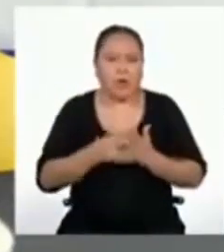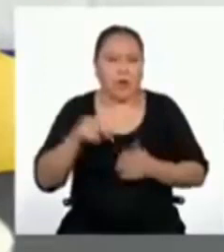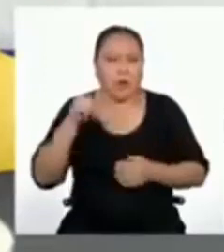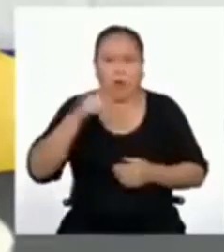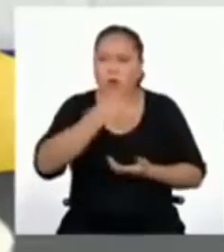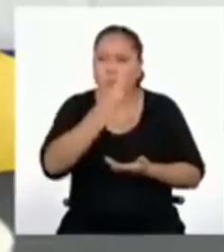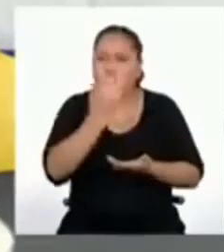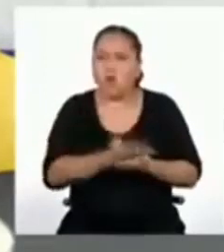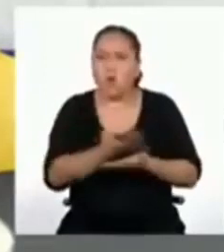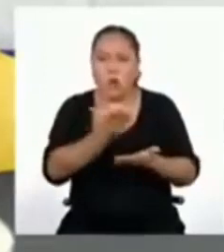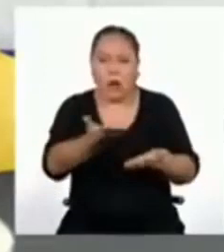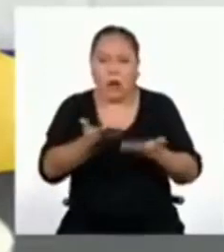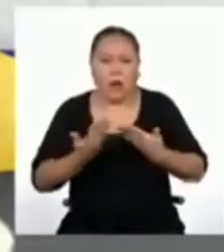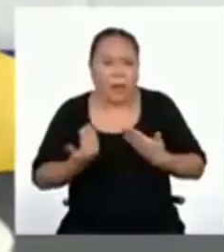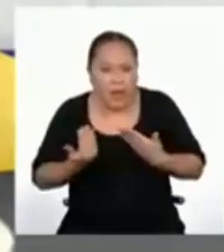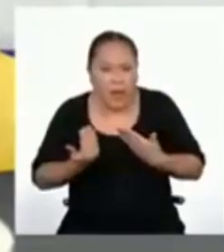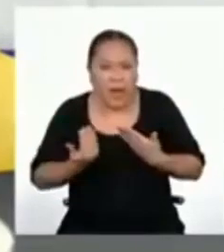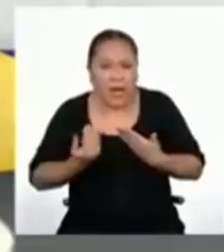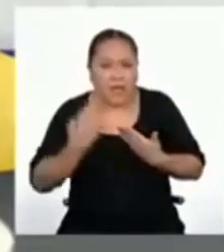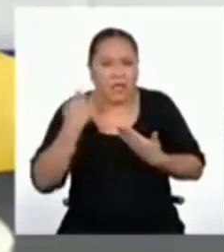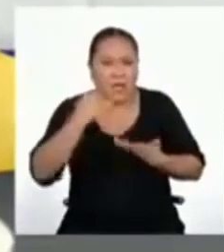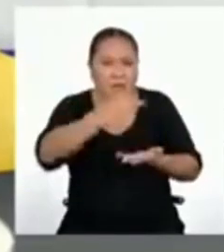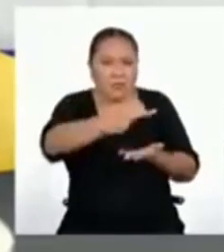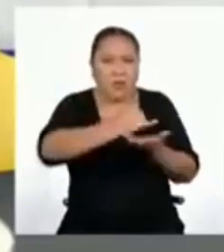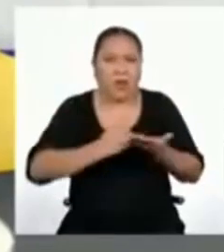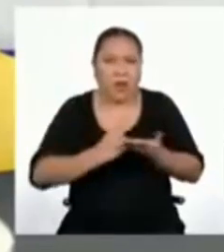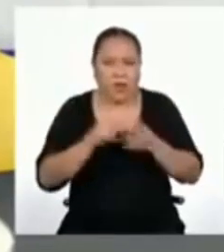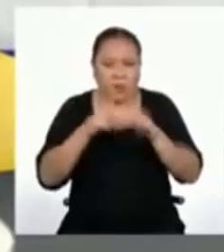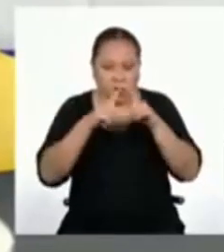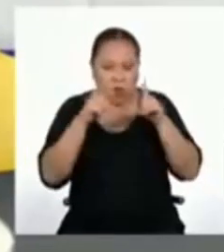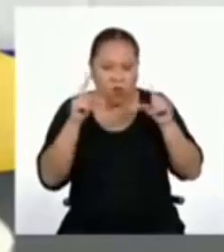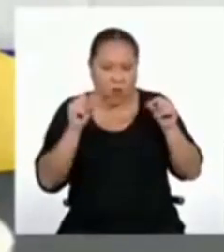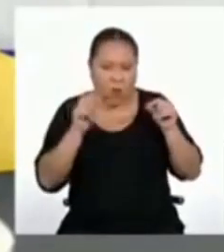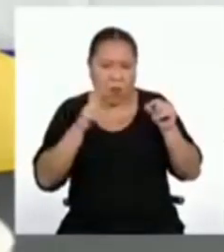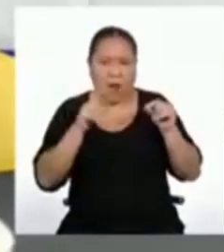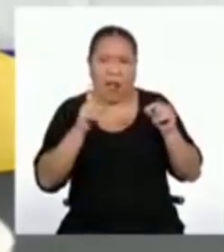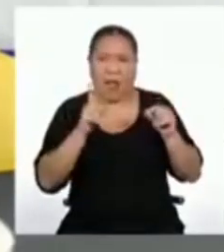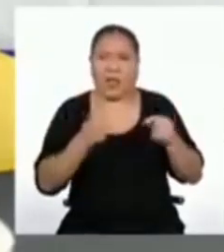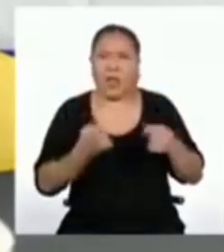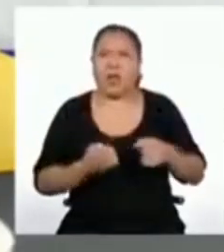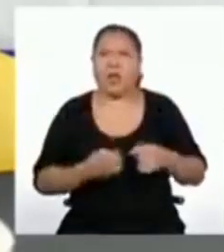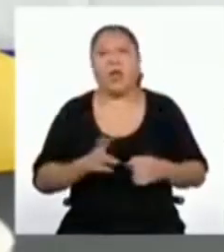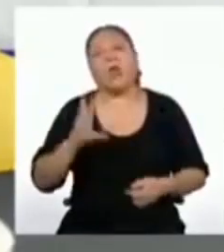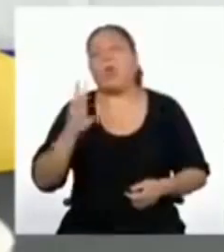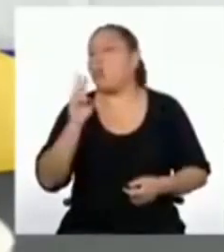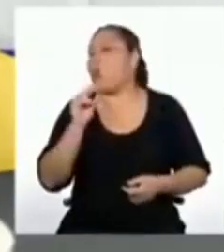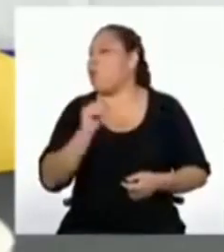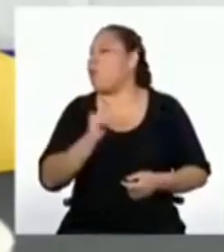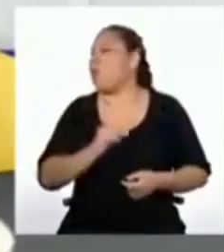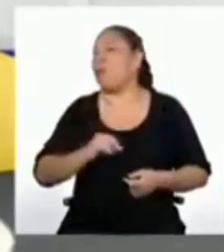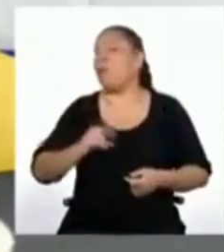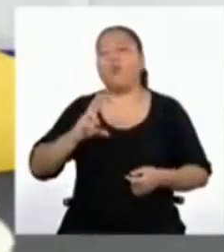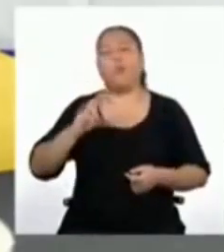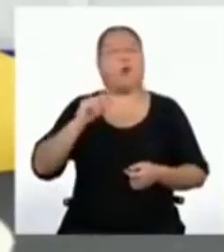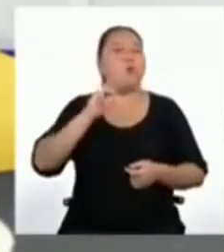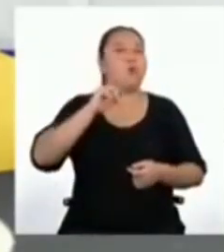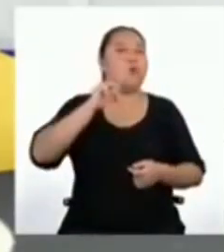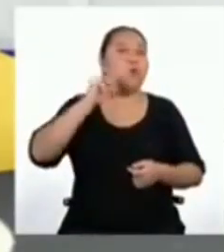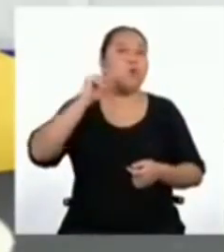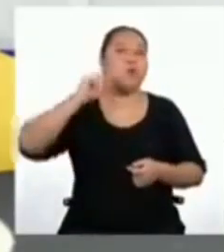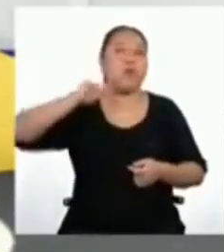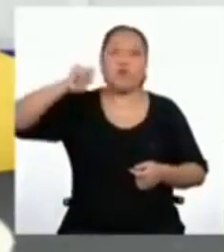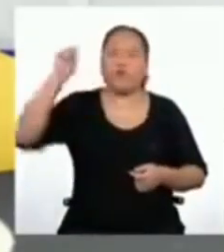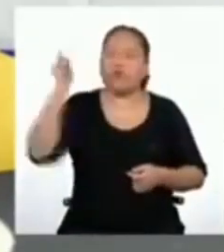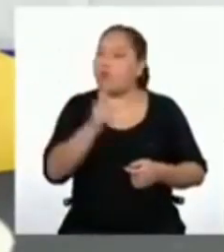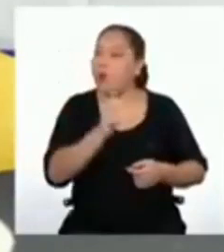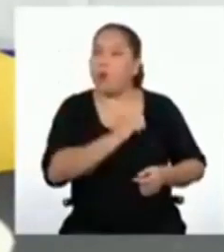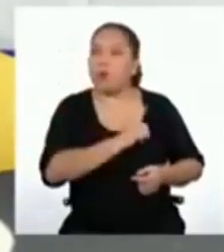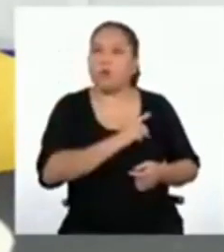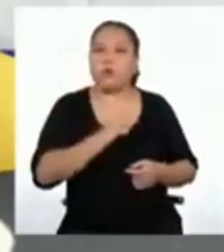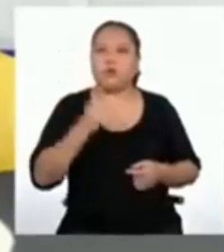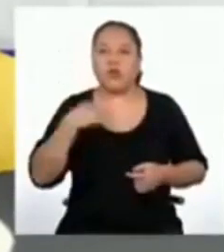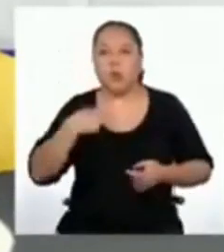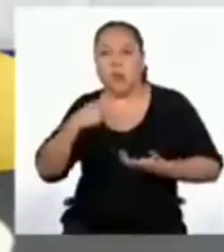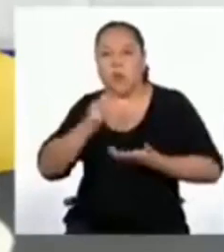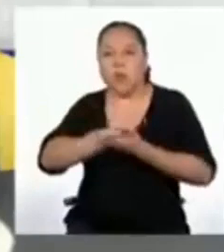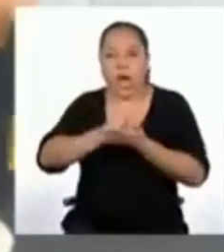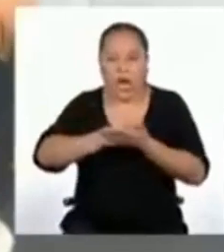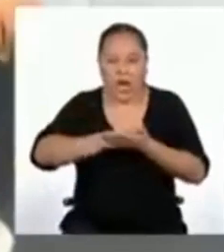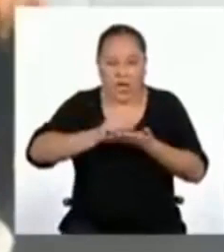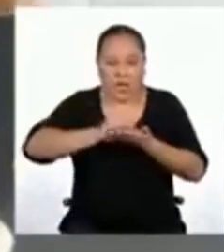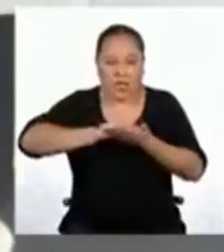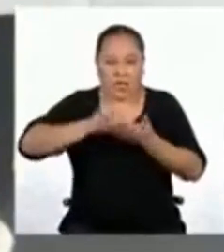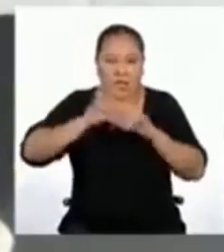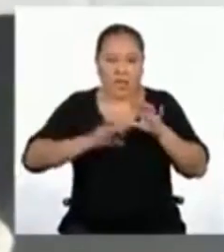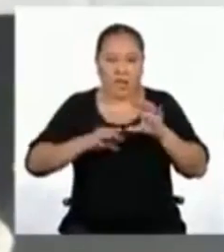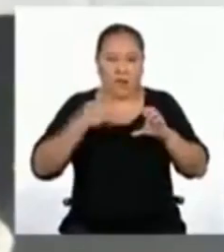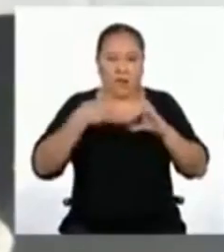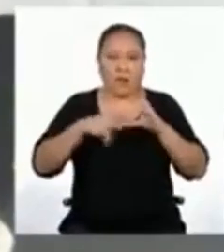me pueden ofrecer, ¿un vale? ¿Qué? ¡Ah, no! ¡Ah, no! Esto no se va a quedar así. Voy a escribir en su